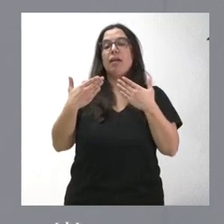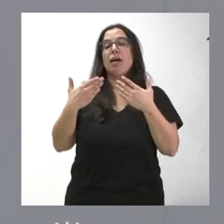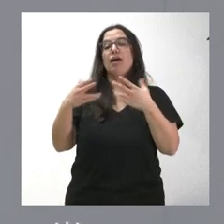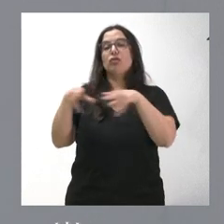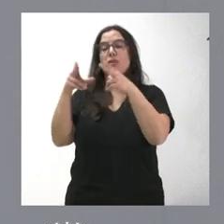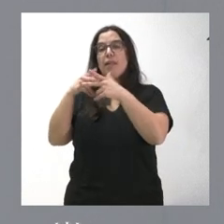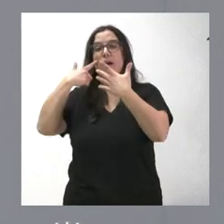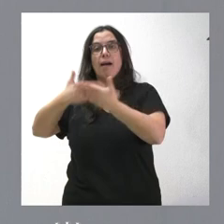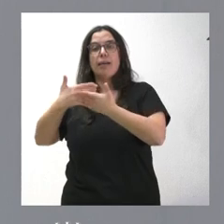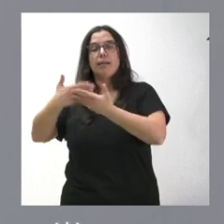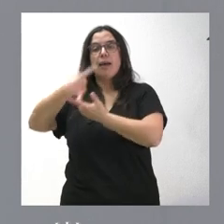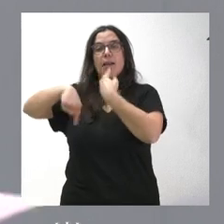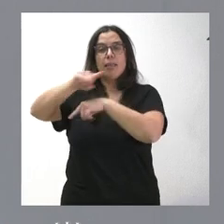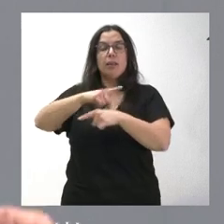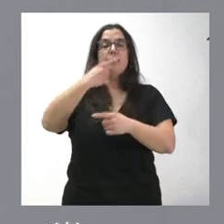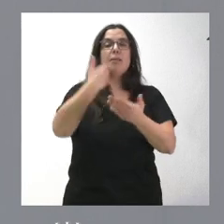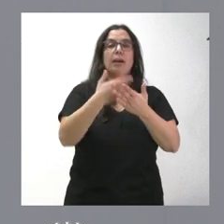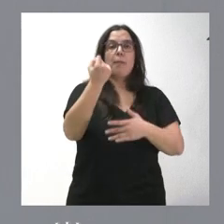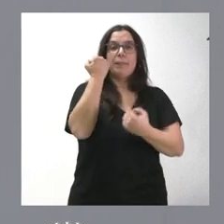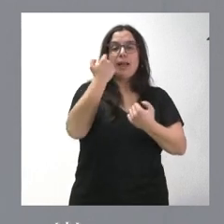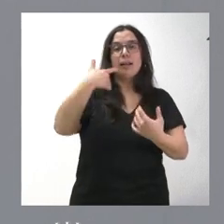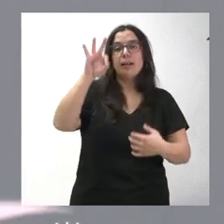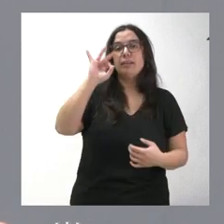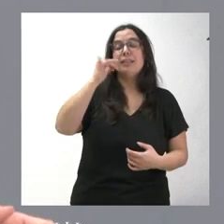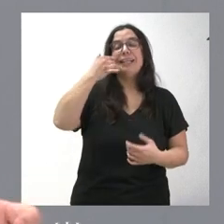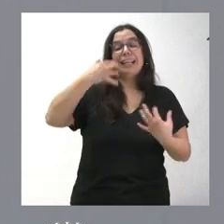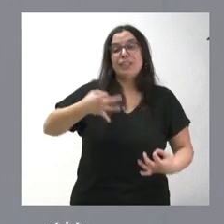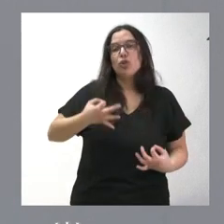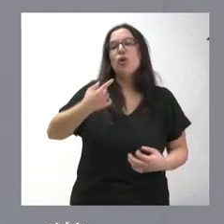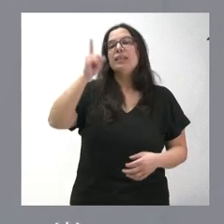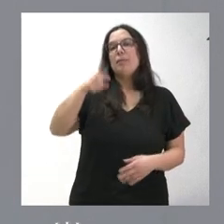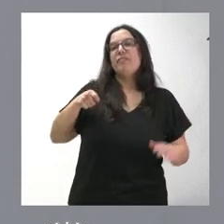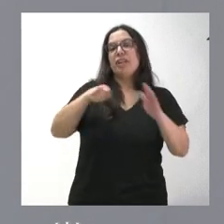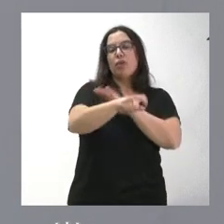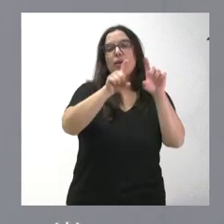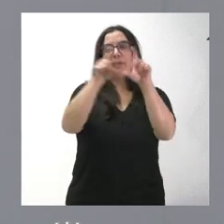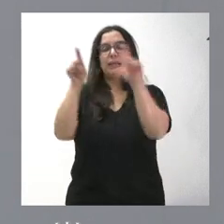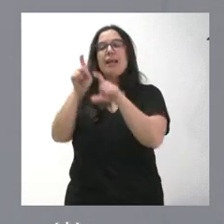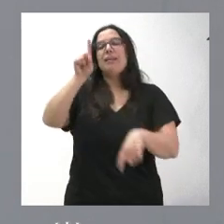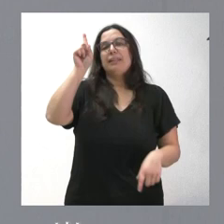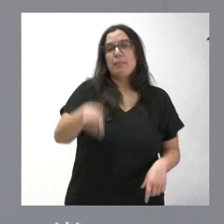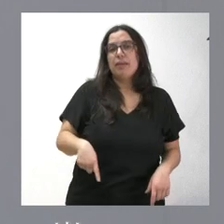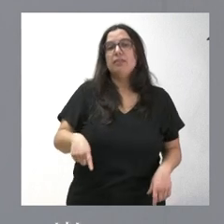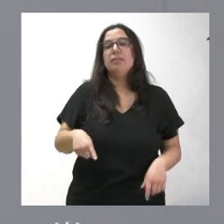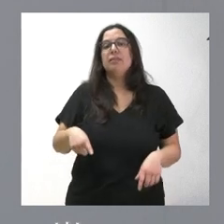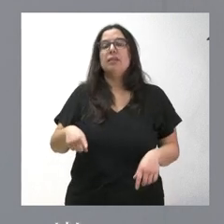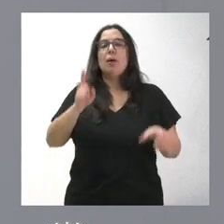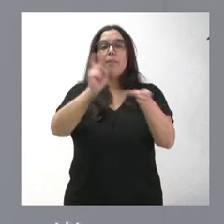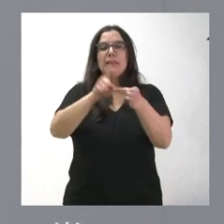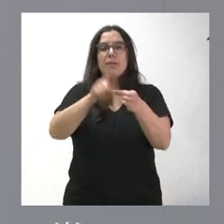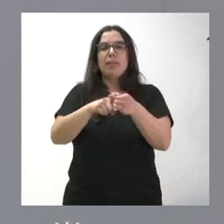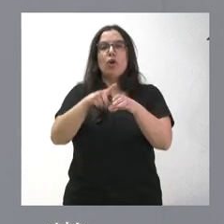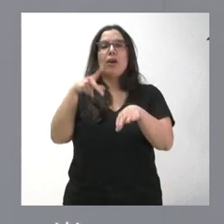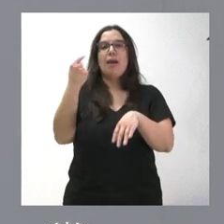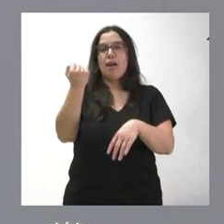de la sociedad de capital riesgo, tanto a través de financiación empresarial como a través de participación en el capital